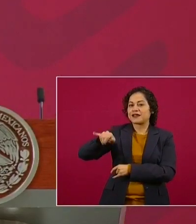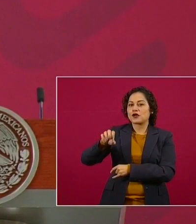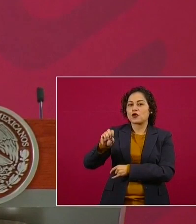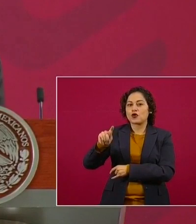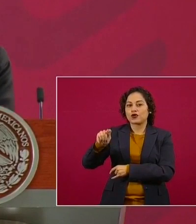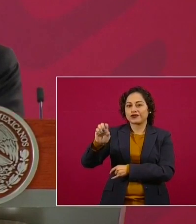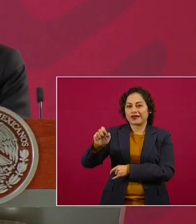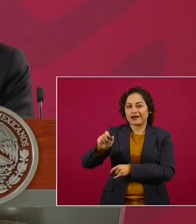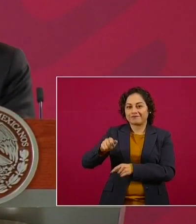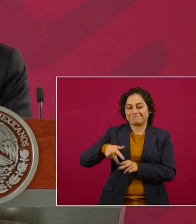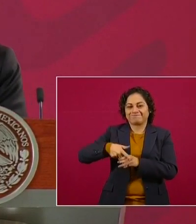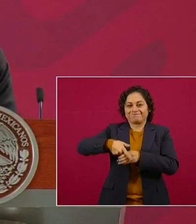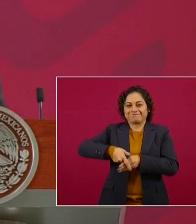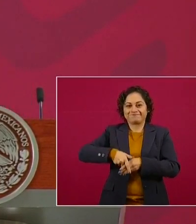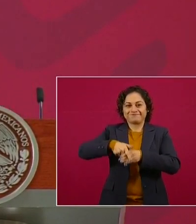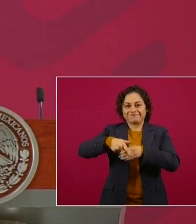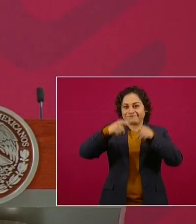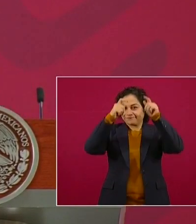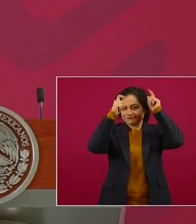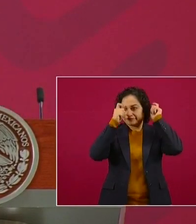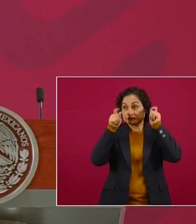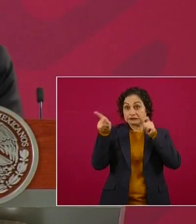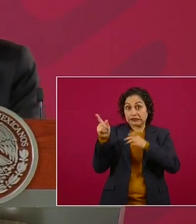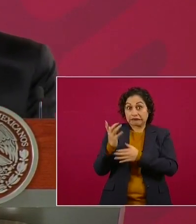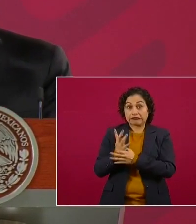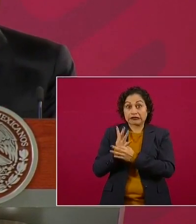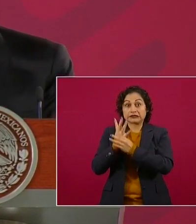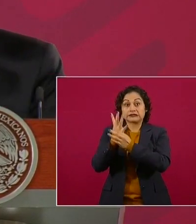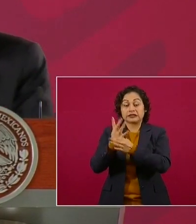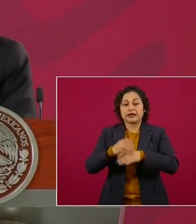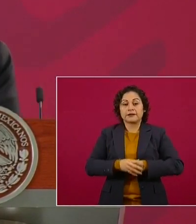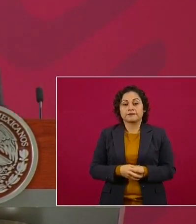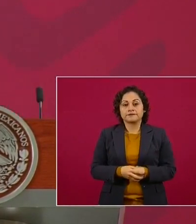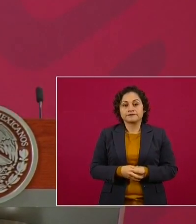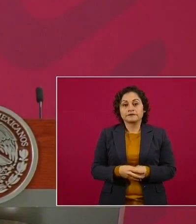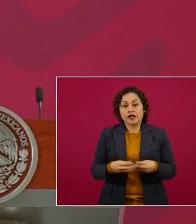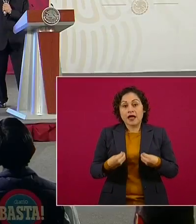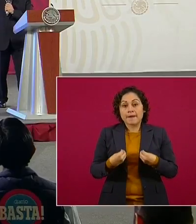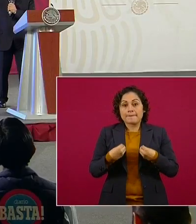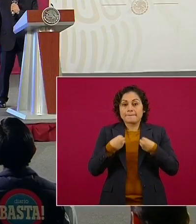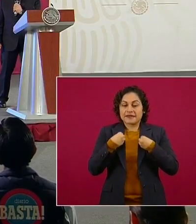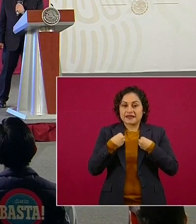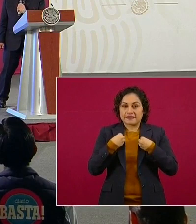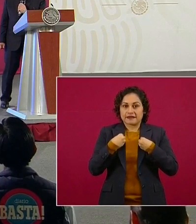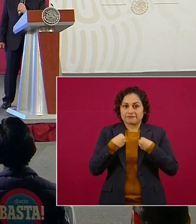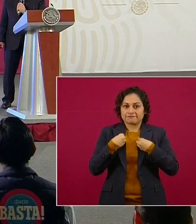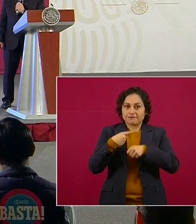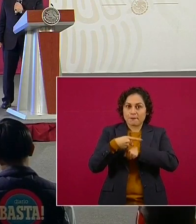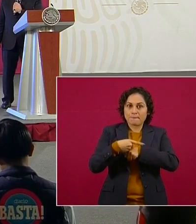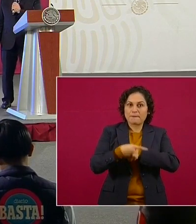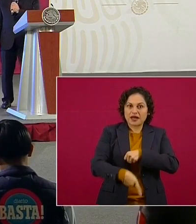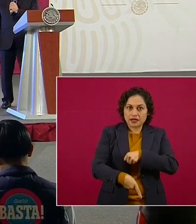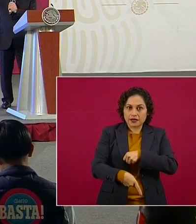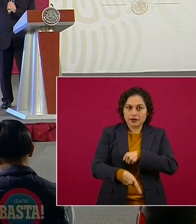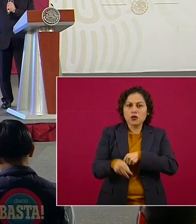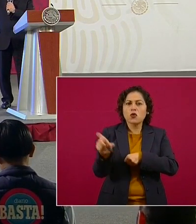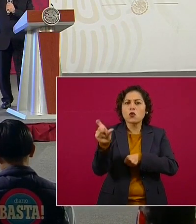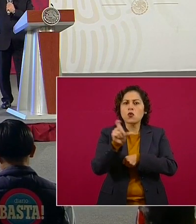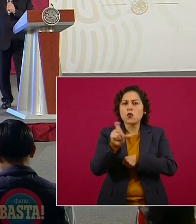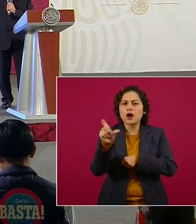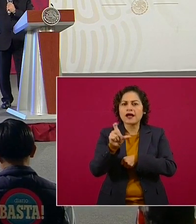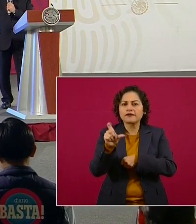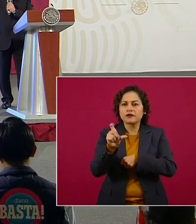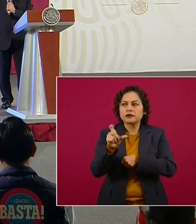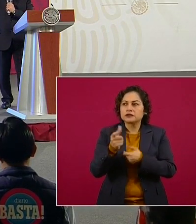poner en riesgo cuando se trata de la dignidad y de la